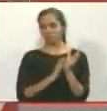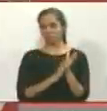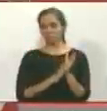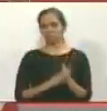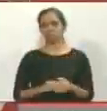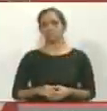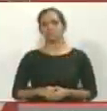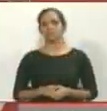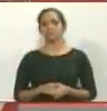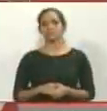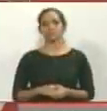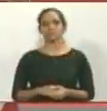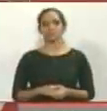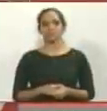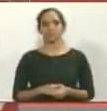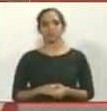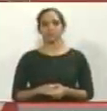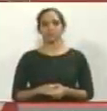Ponen aquí